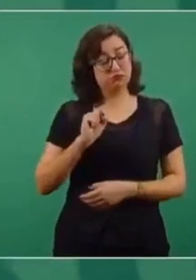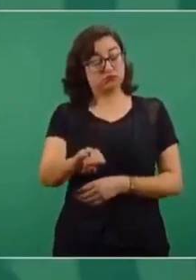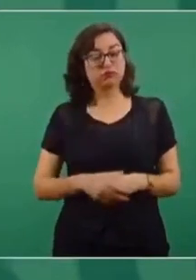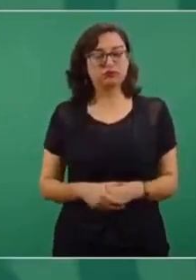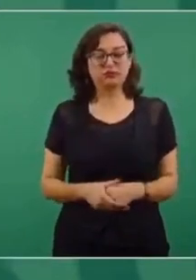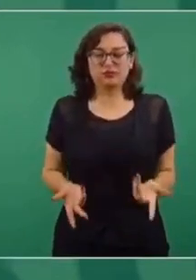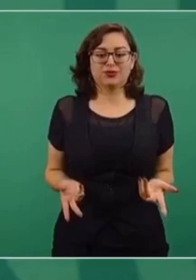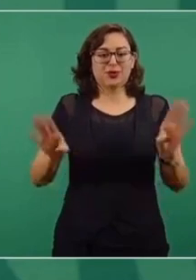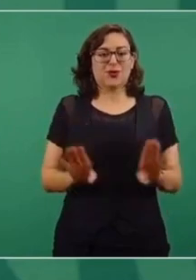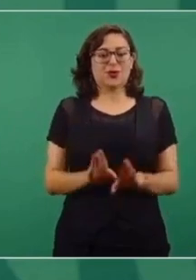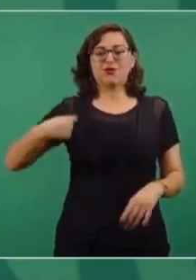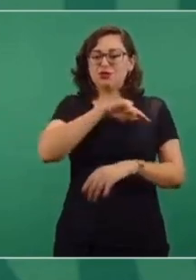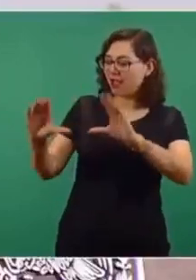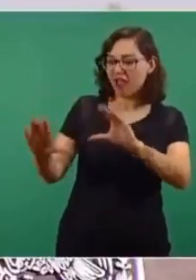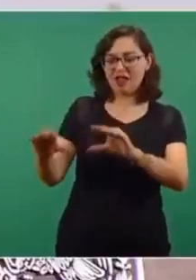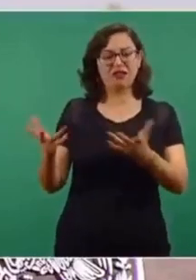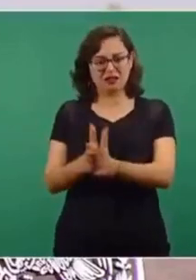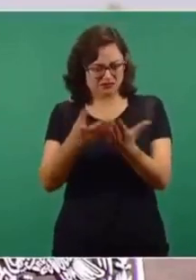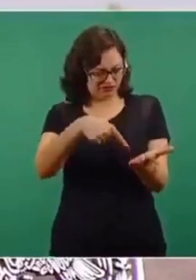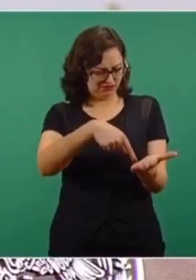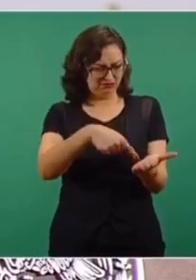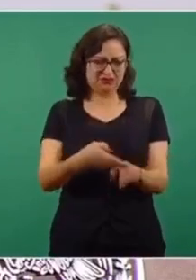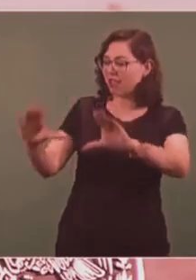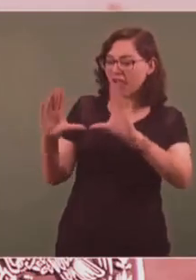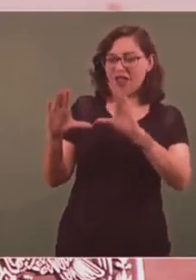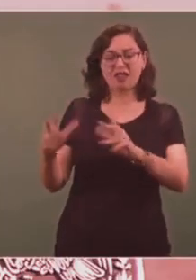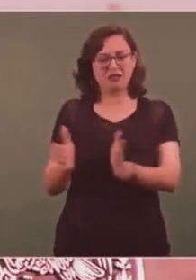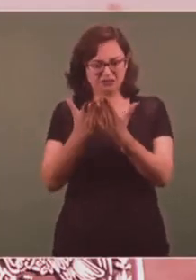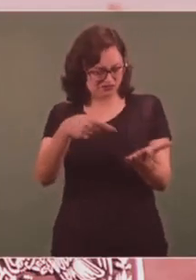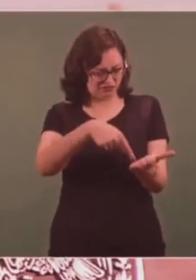impartiendo clases, enseñando? ¿Con libros de periodo neoliberal?